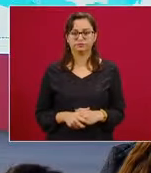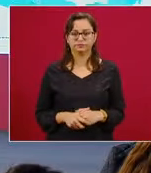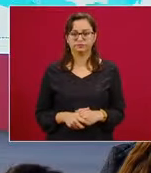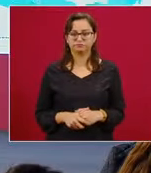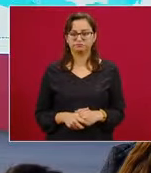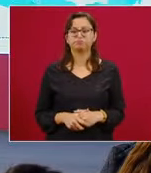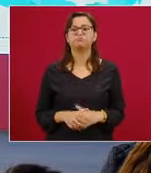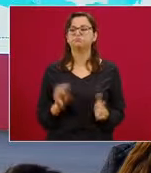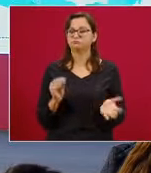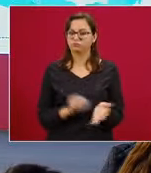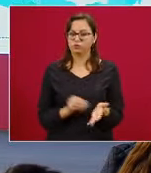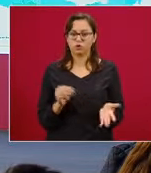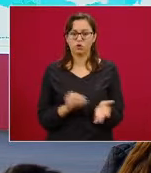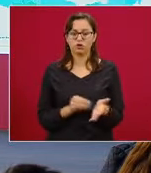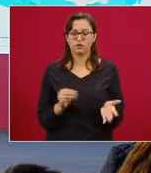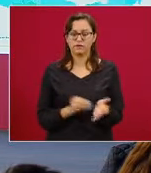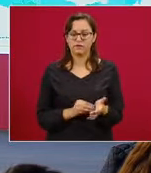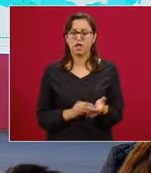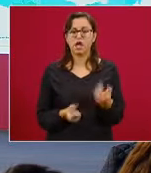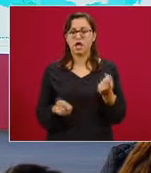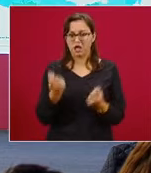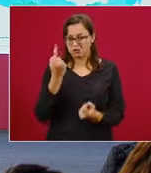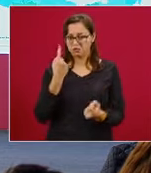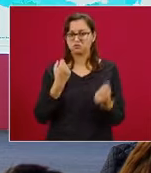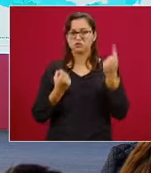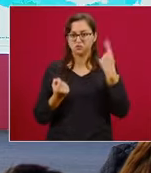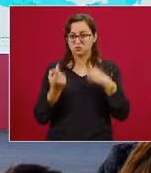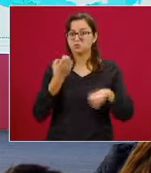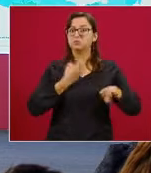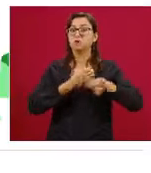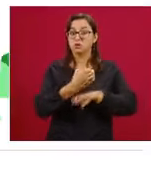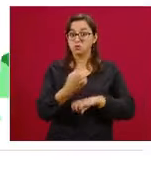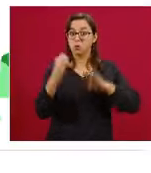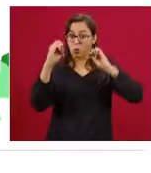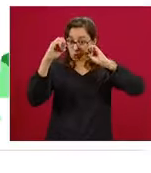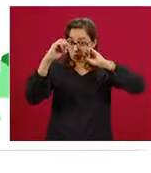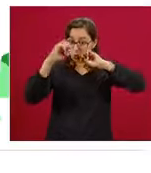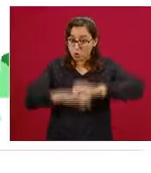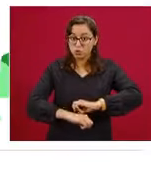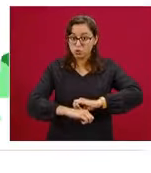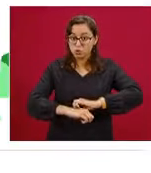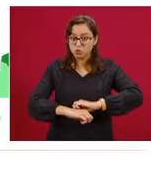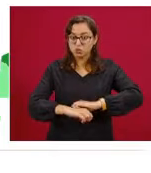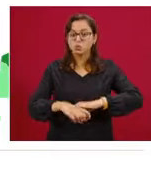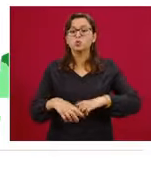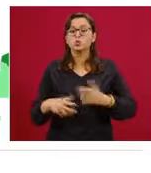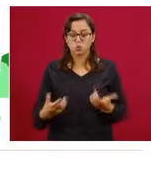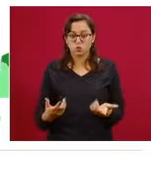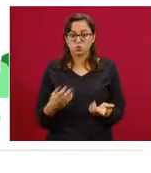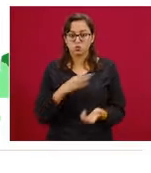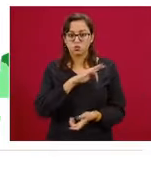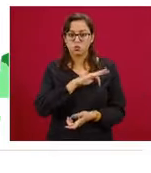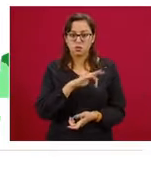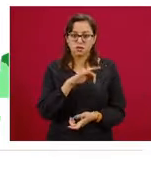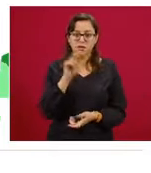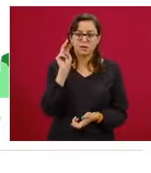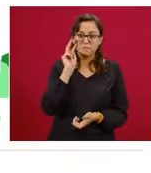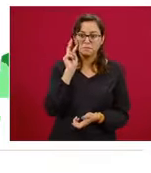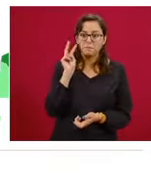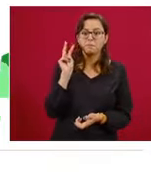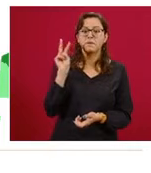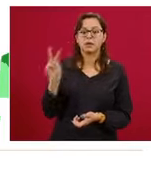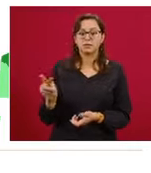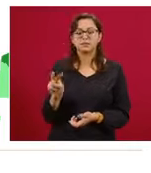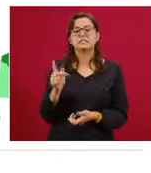Seguimos viendo que algunas entidades todavía están en una intensidad de color verde importante que refleja